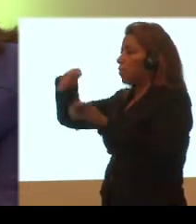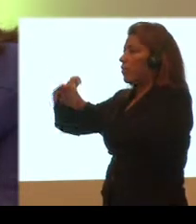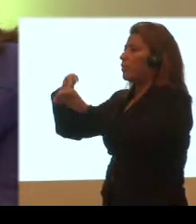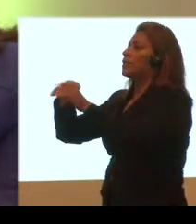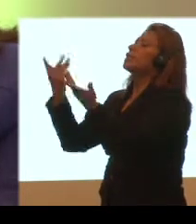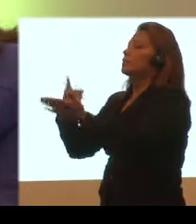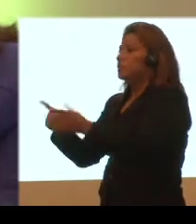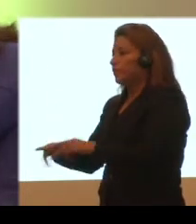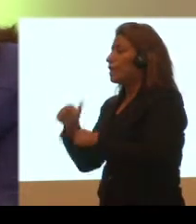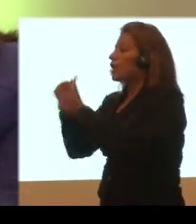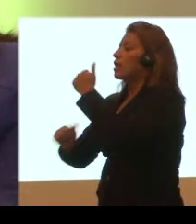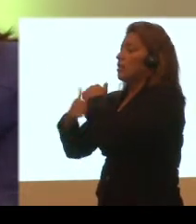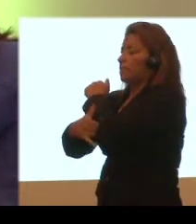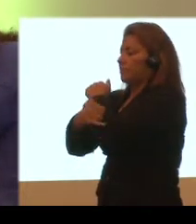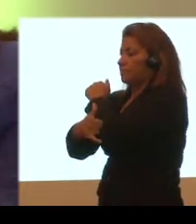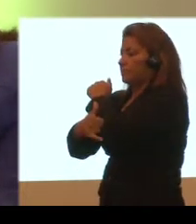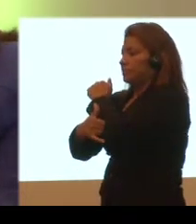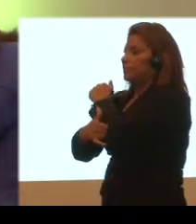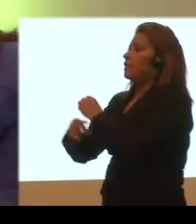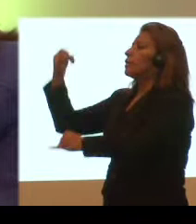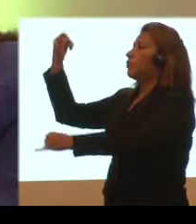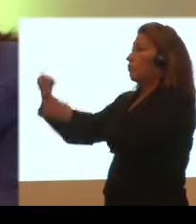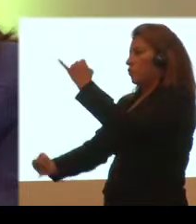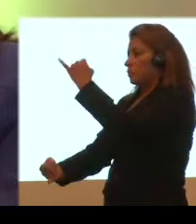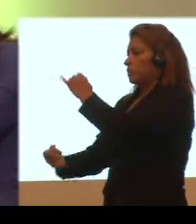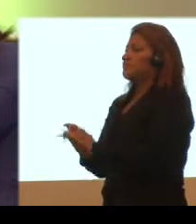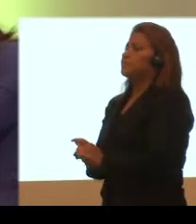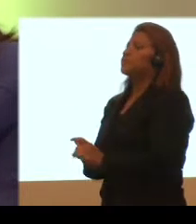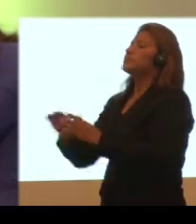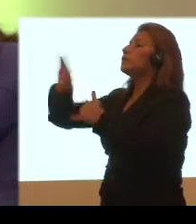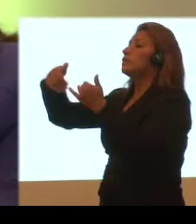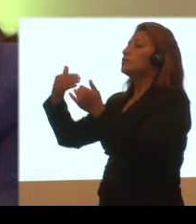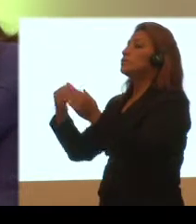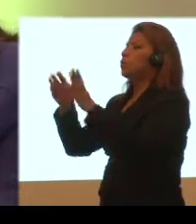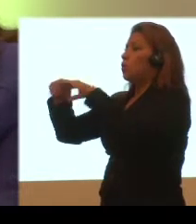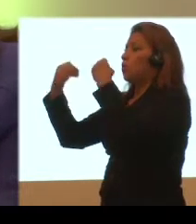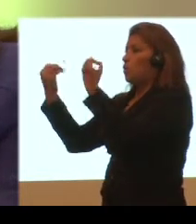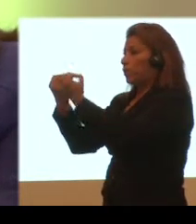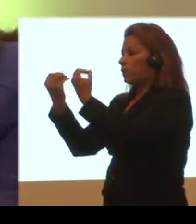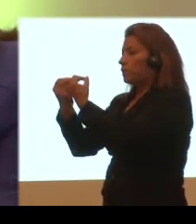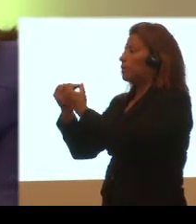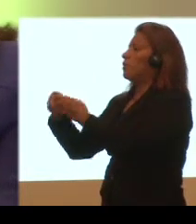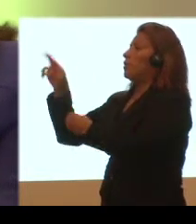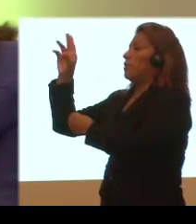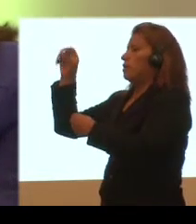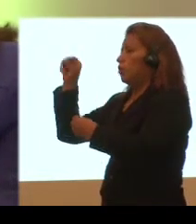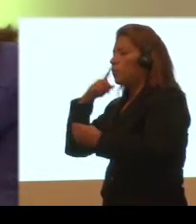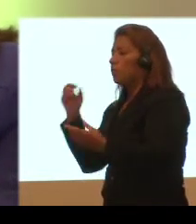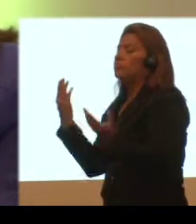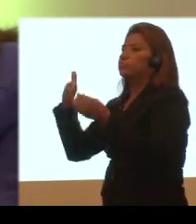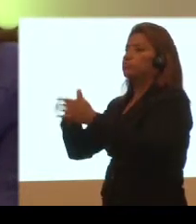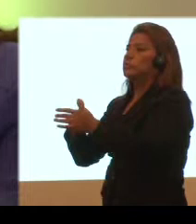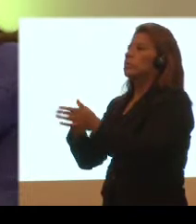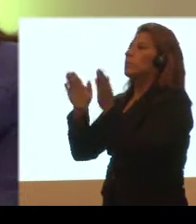alcanzados en cada país. Y por último, que se unifiquen los organismos de Naciones Unidas relacionadas